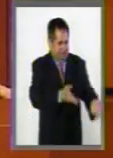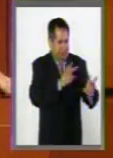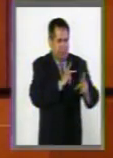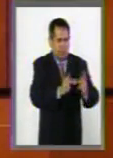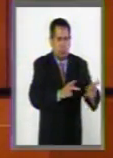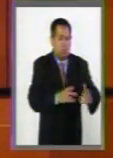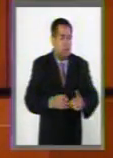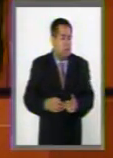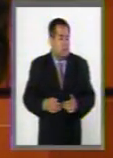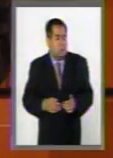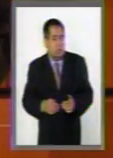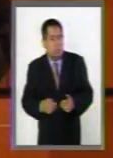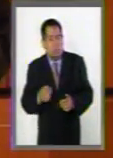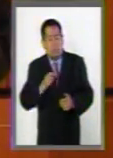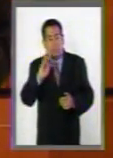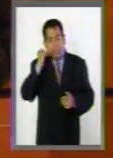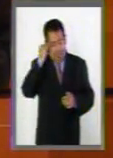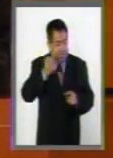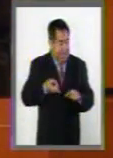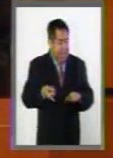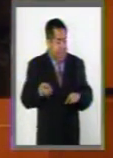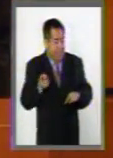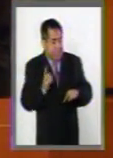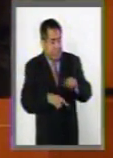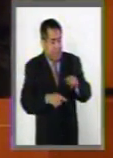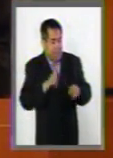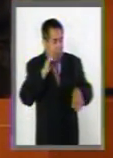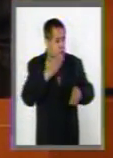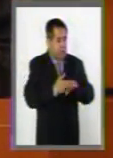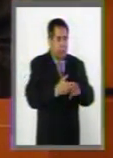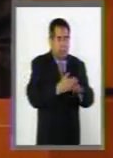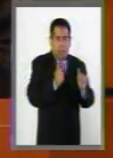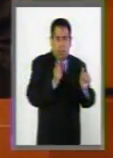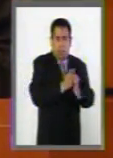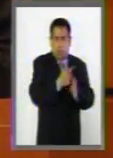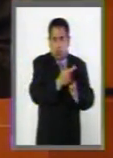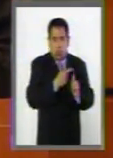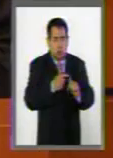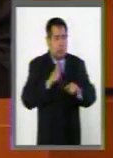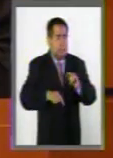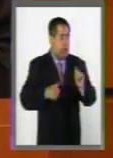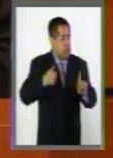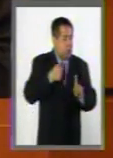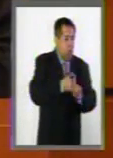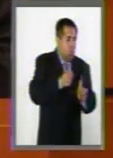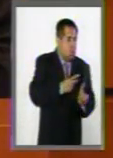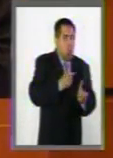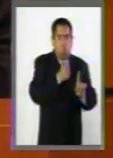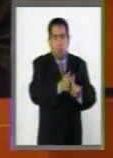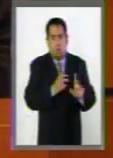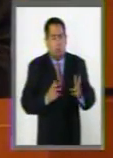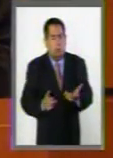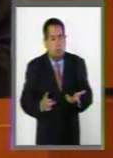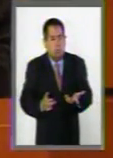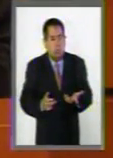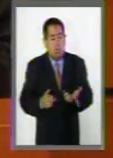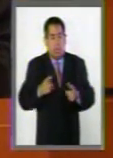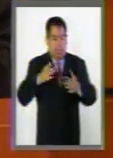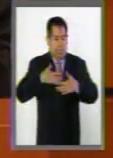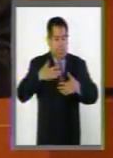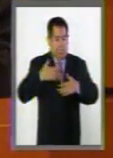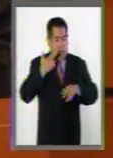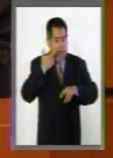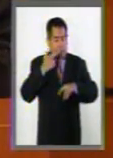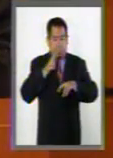De ahí que eximir de la responsabilidad solidaria a quien tiene la representación legal,